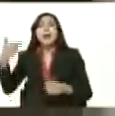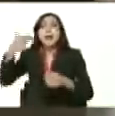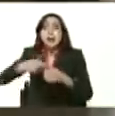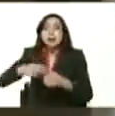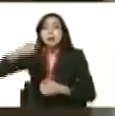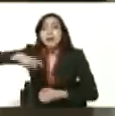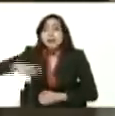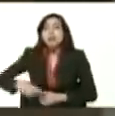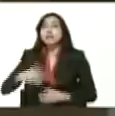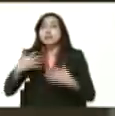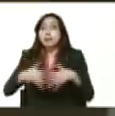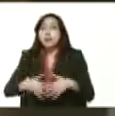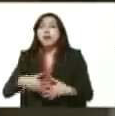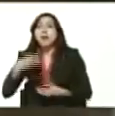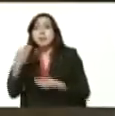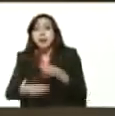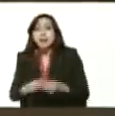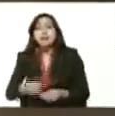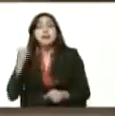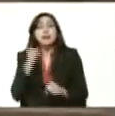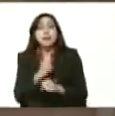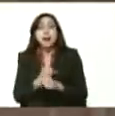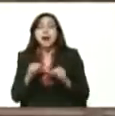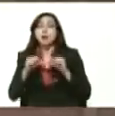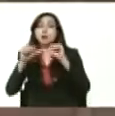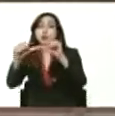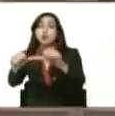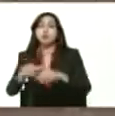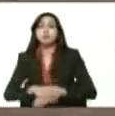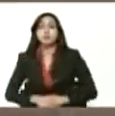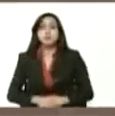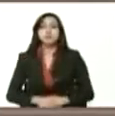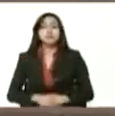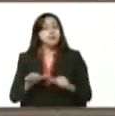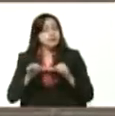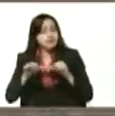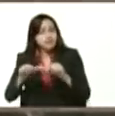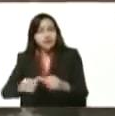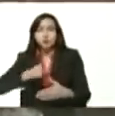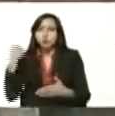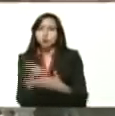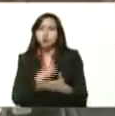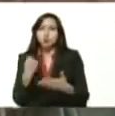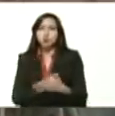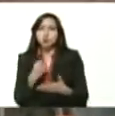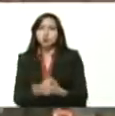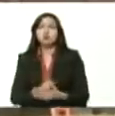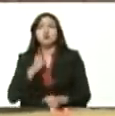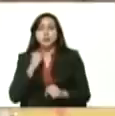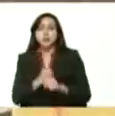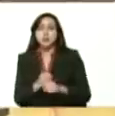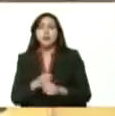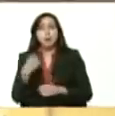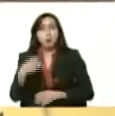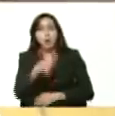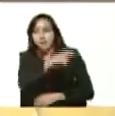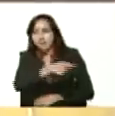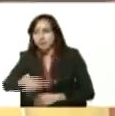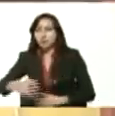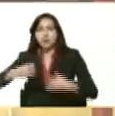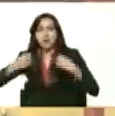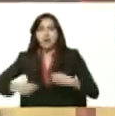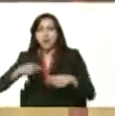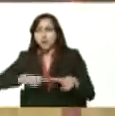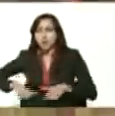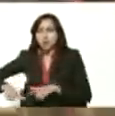orgulloso señor presidente cuente con nosotros vamos a seguir trabajando nunca faltará la mano de obra venezolana ni calaboseña